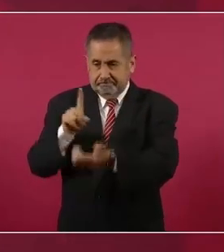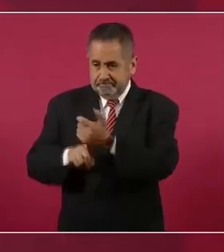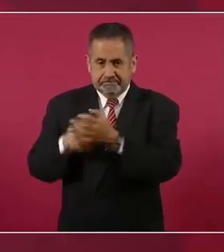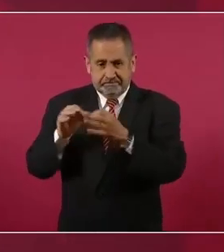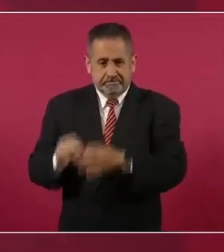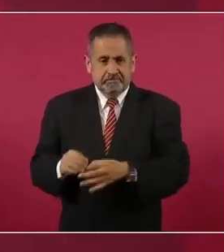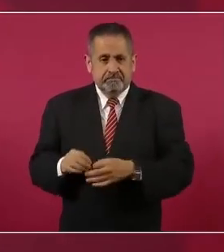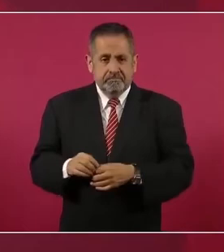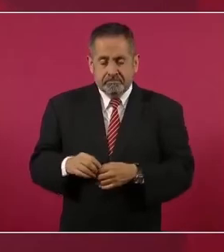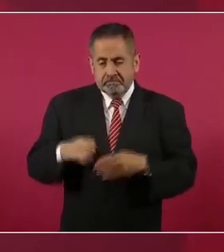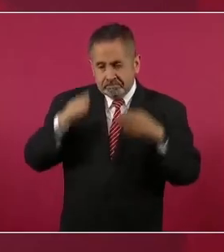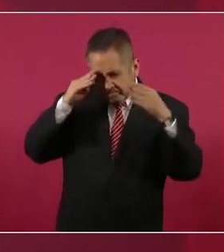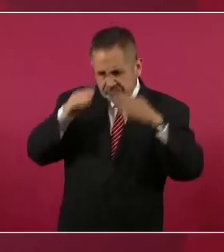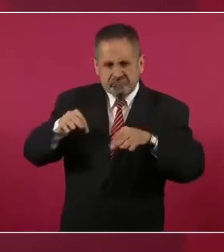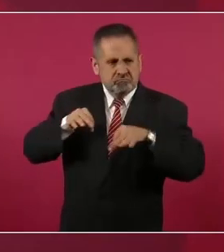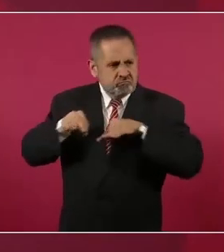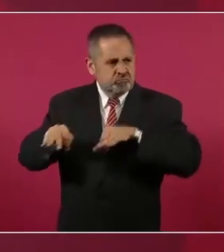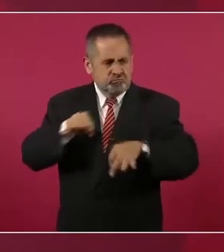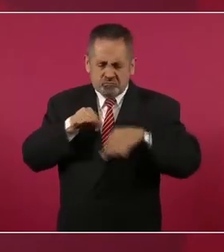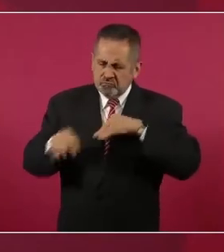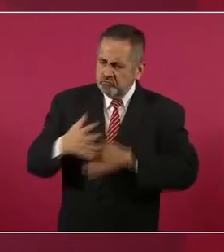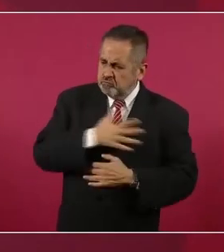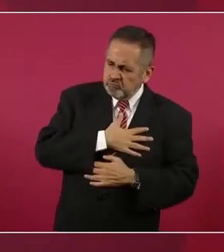nuestra vocación por el trabajo,